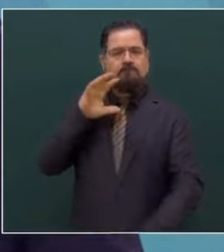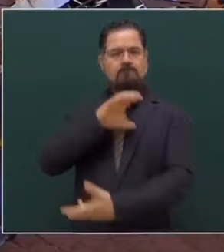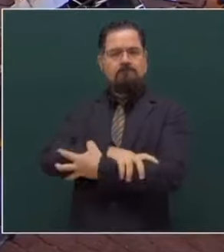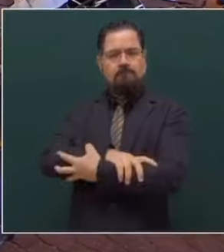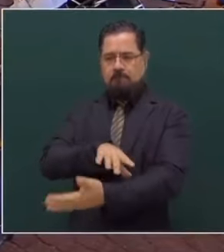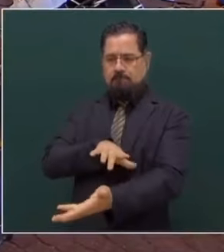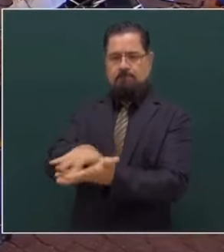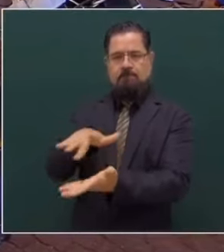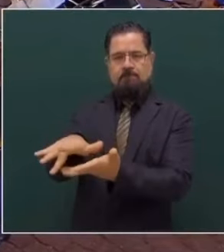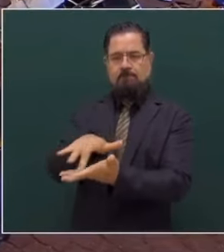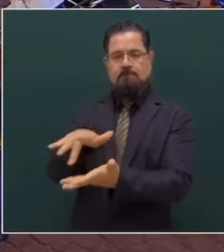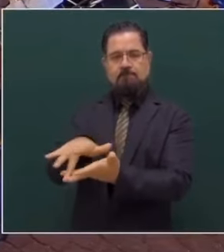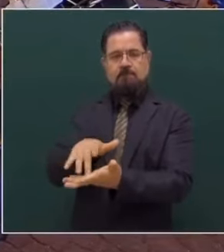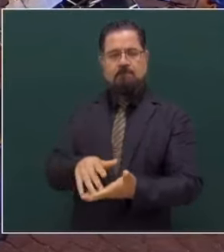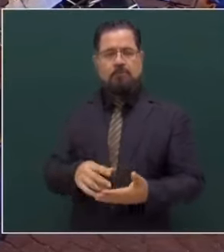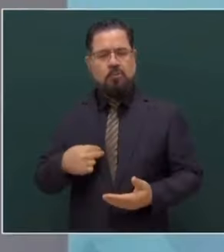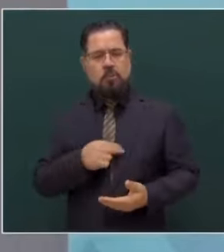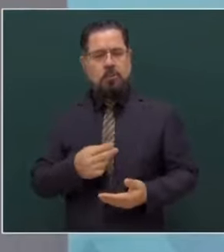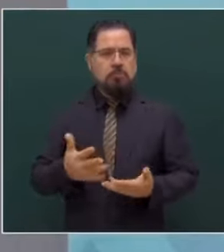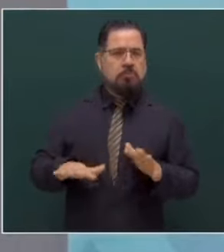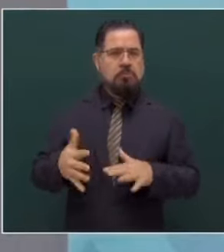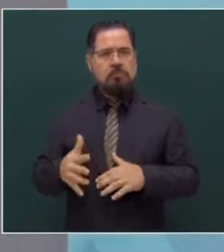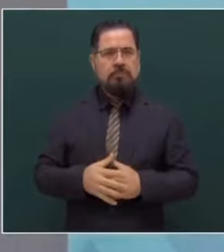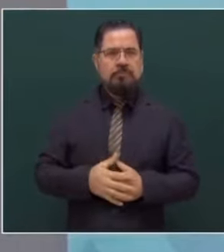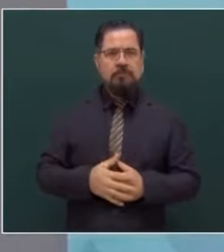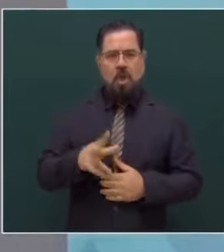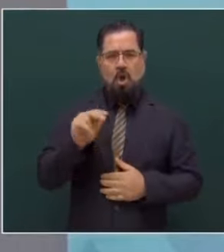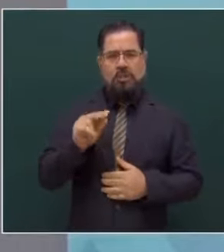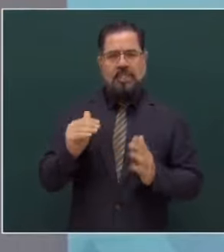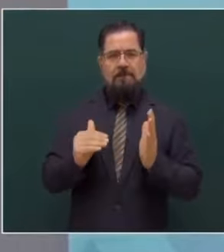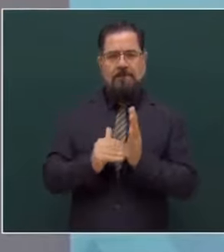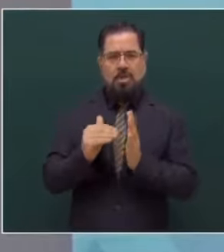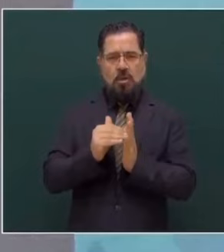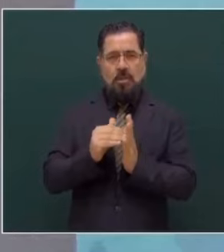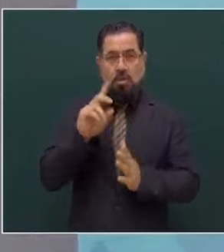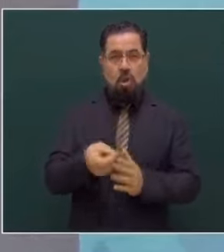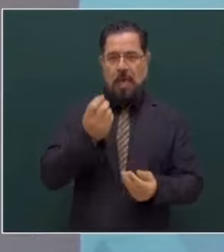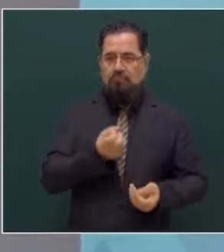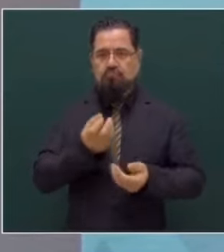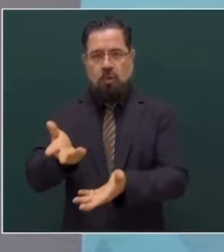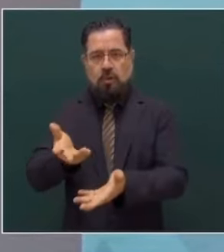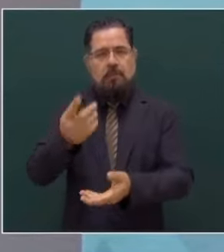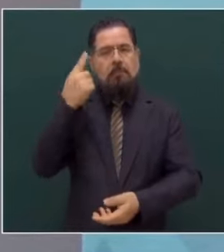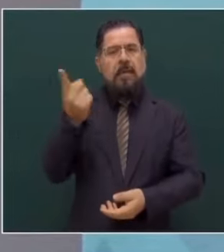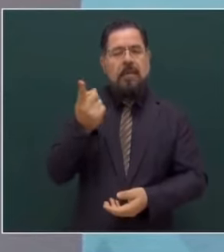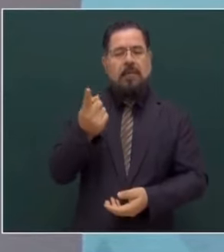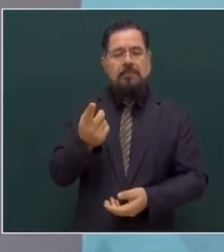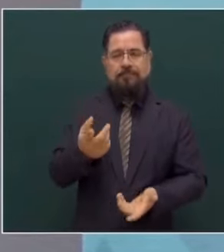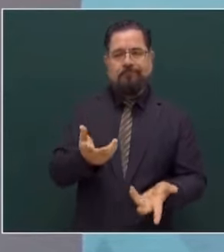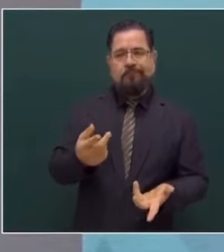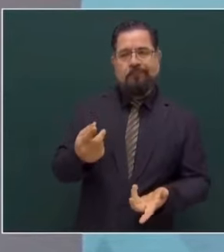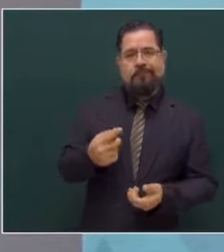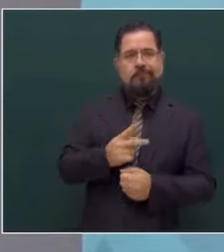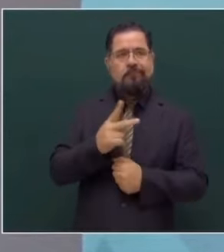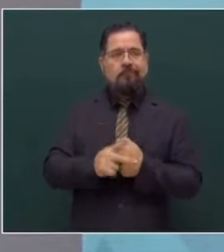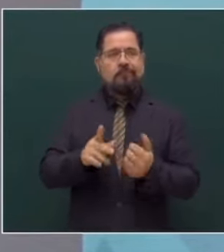invirtiendo como 80 millones de dólares para apoyar a